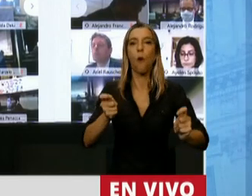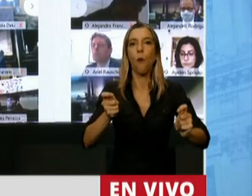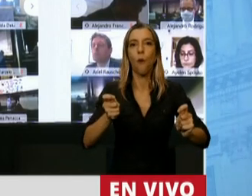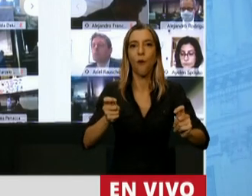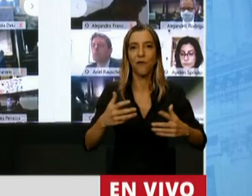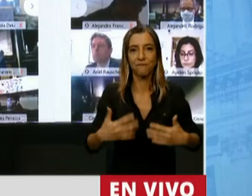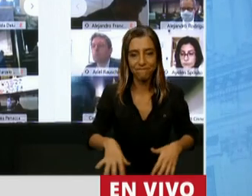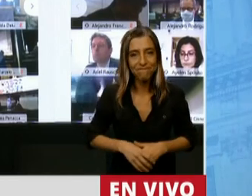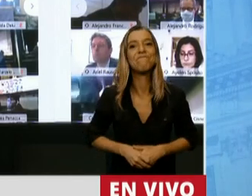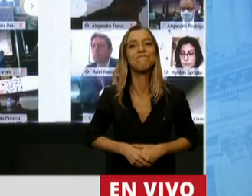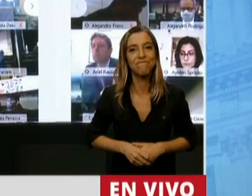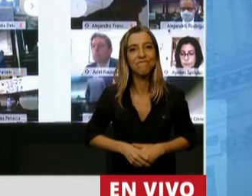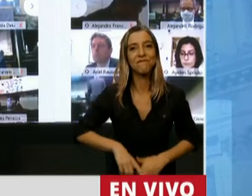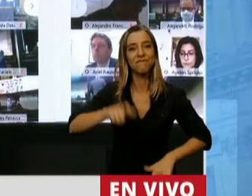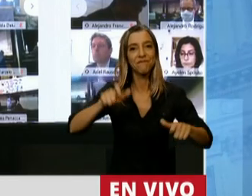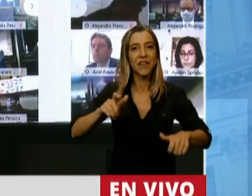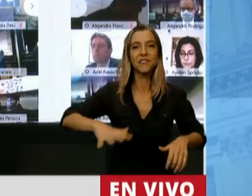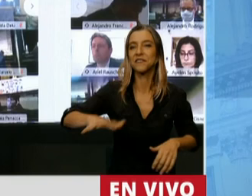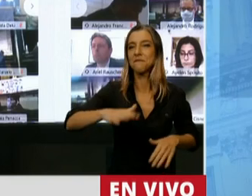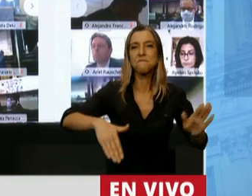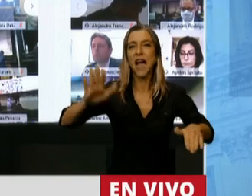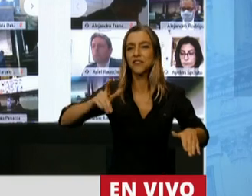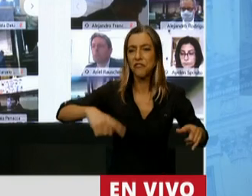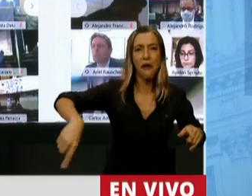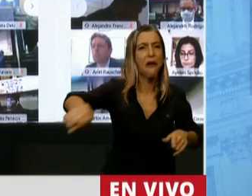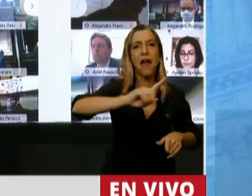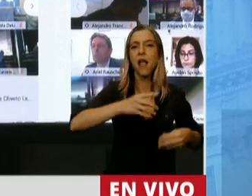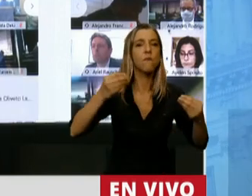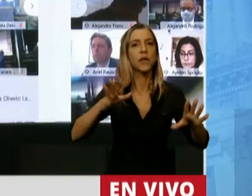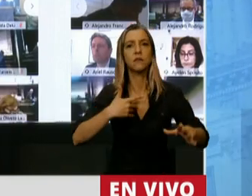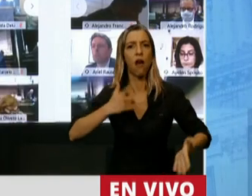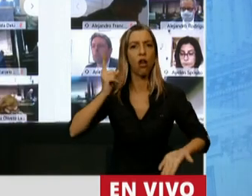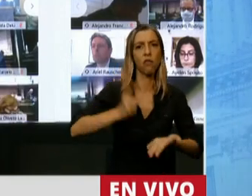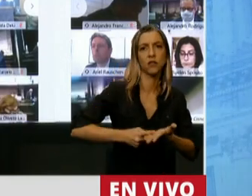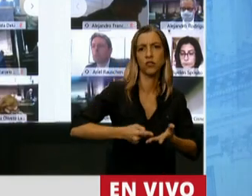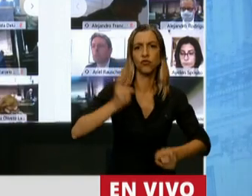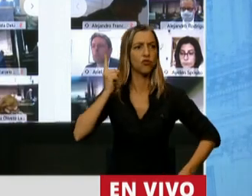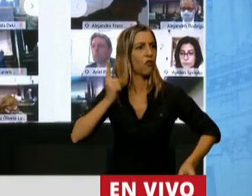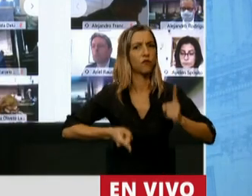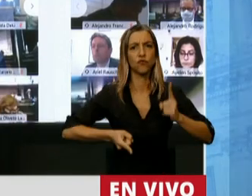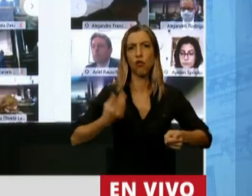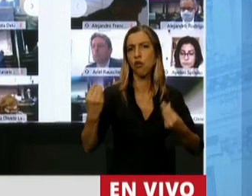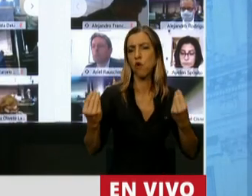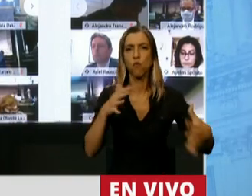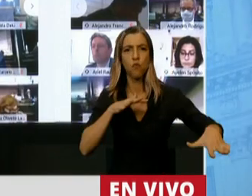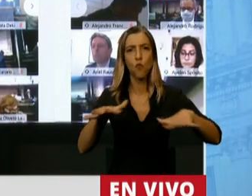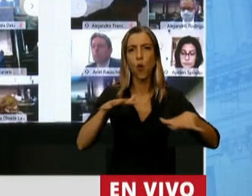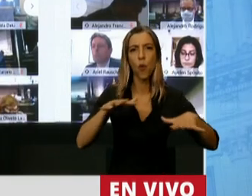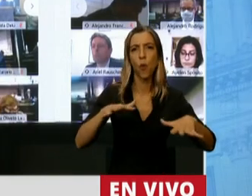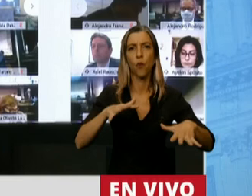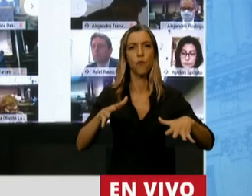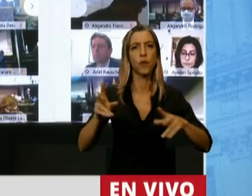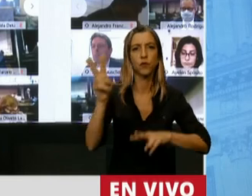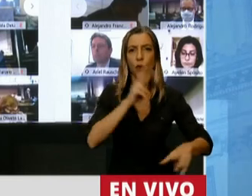las mayorías empezaron a tener presencia en las decisiones que se tomaron en lo social, en lo